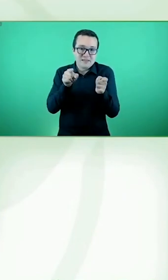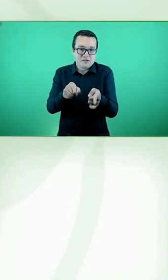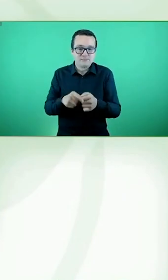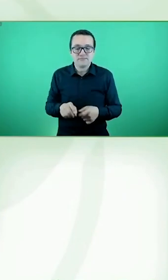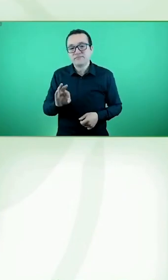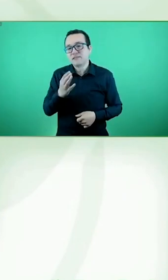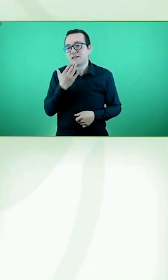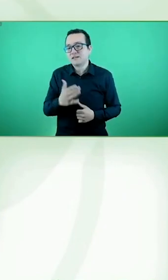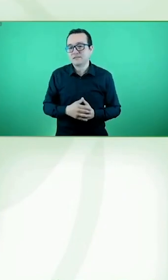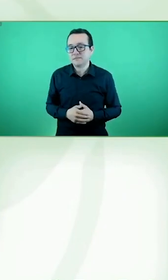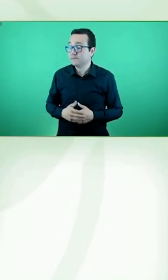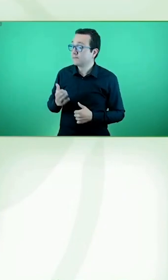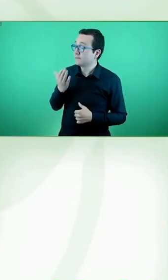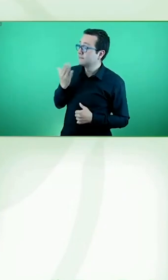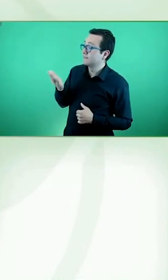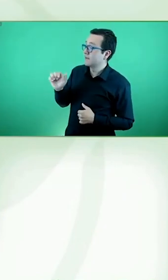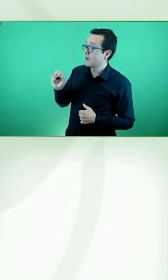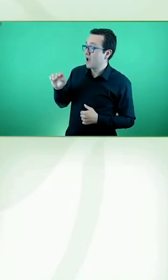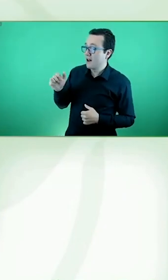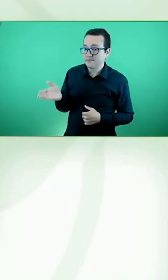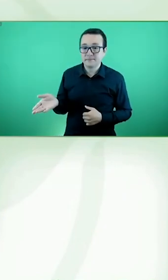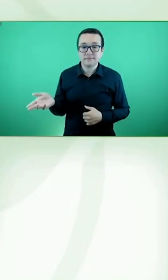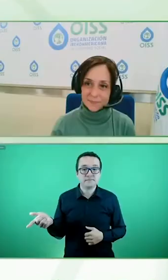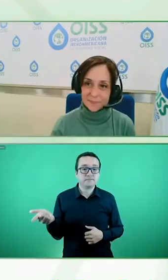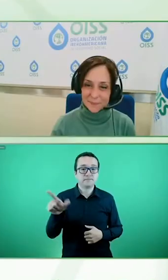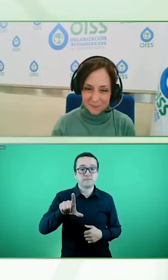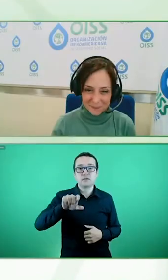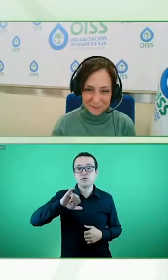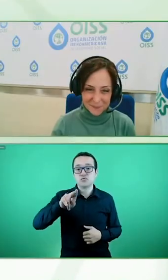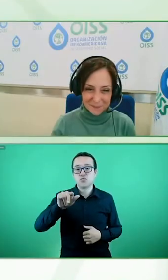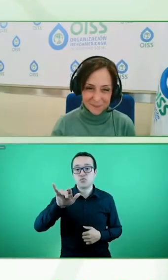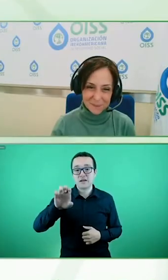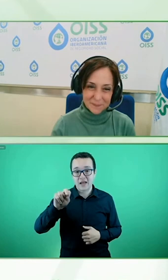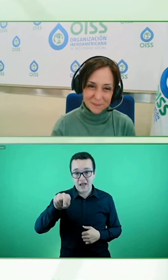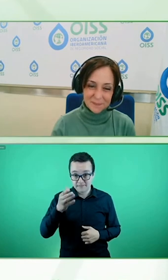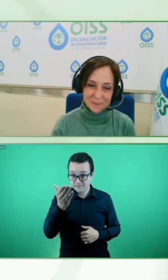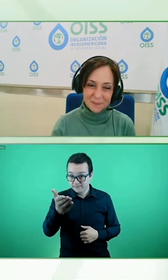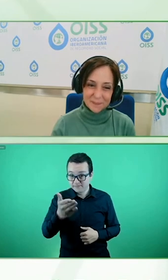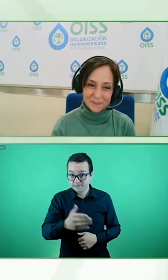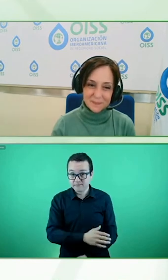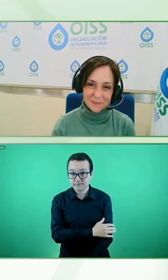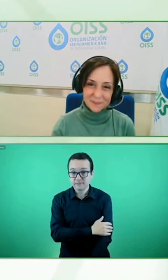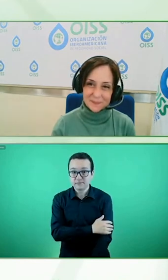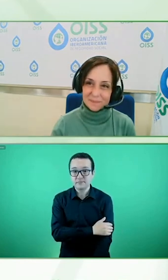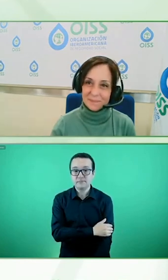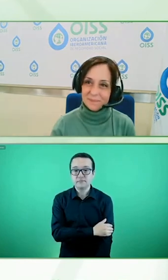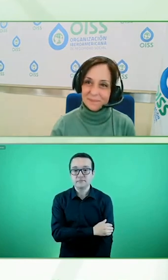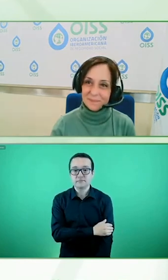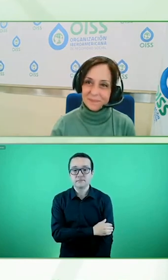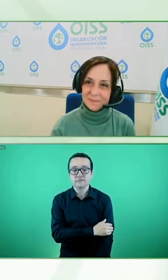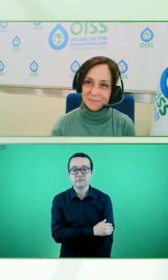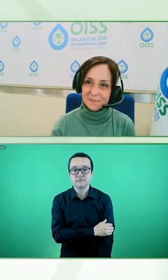Jürgen tus dos minutos ok gracias me